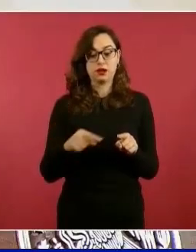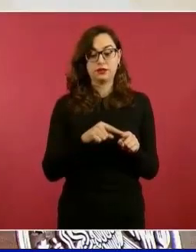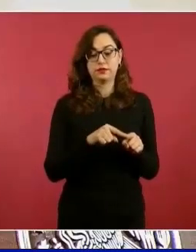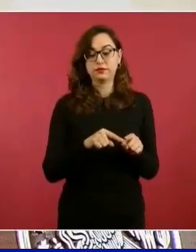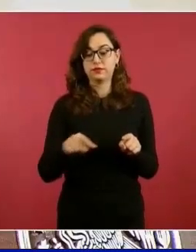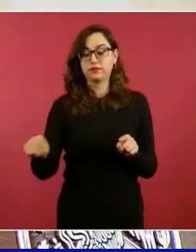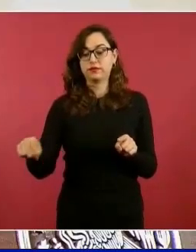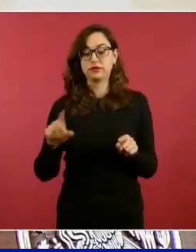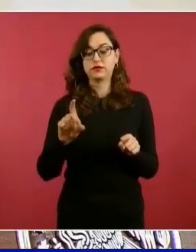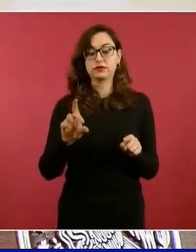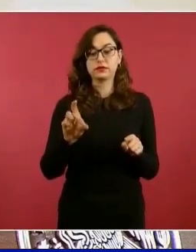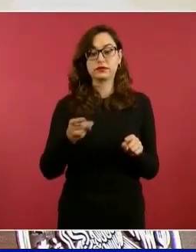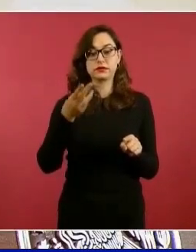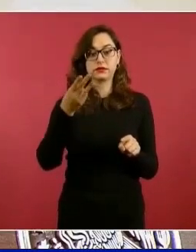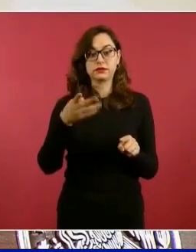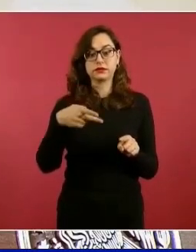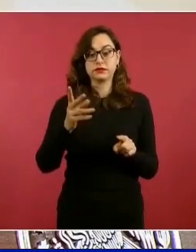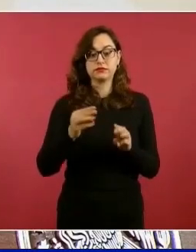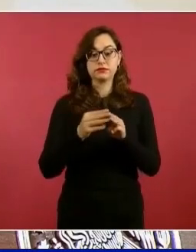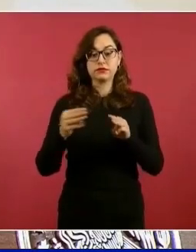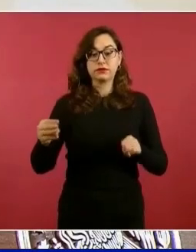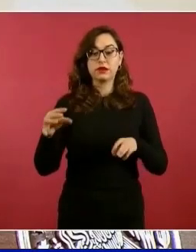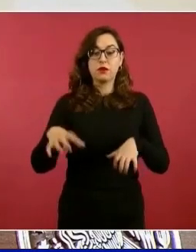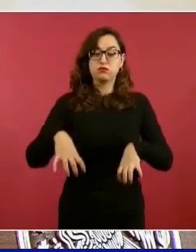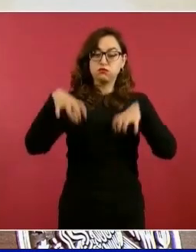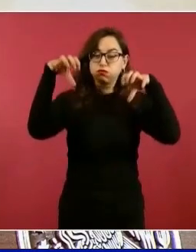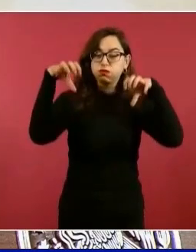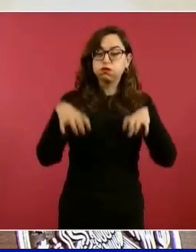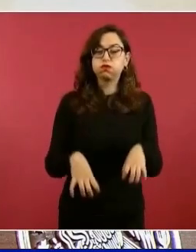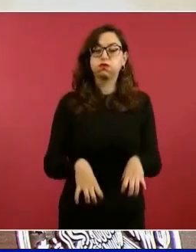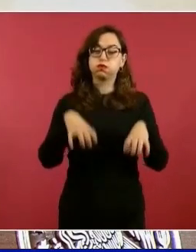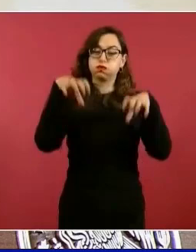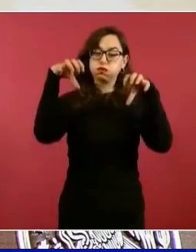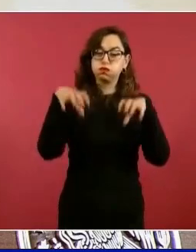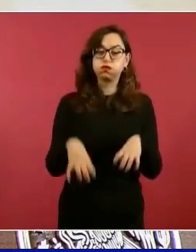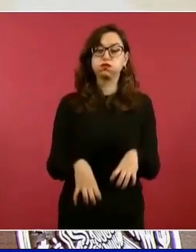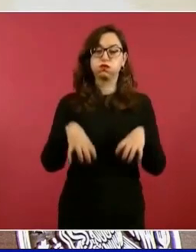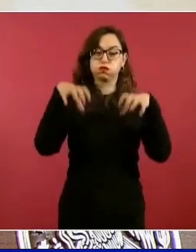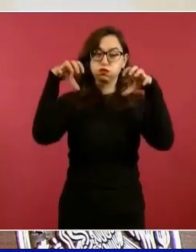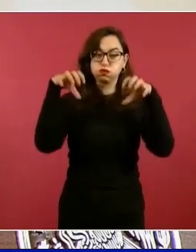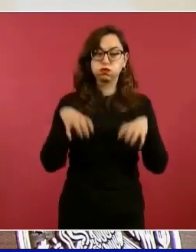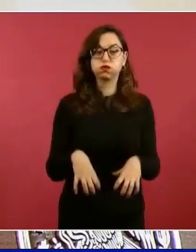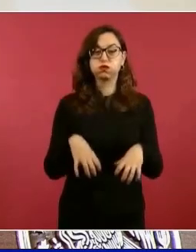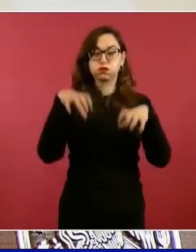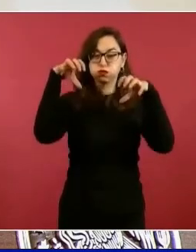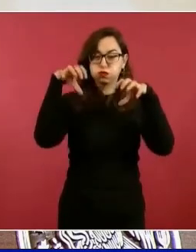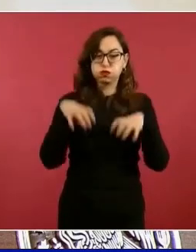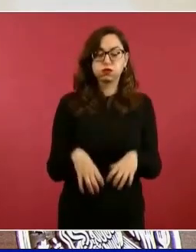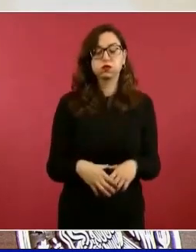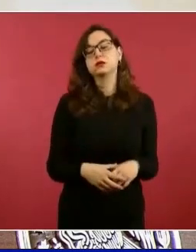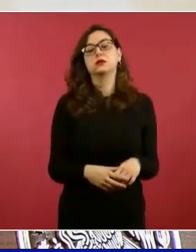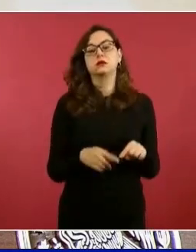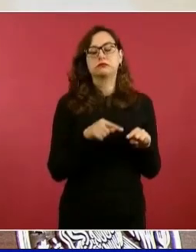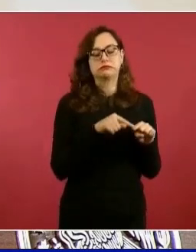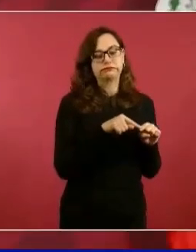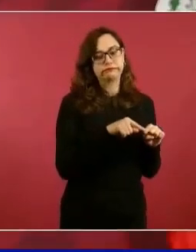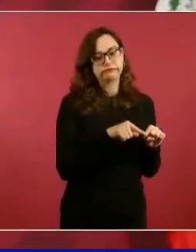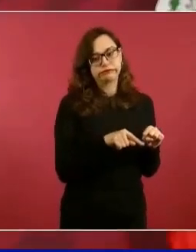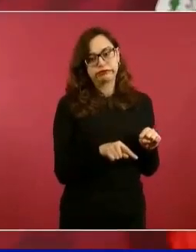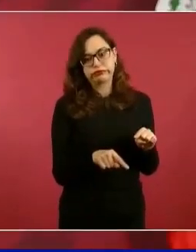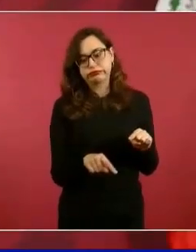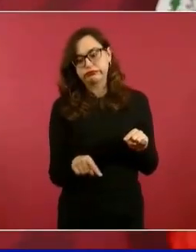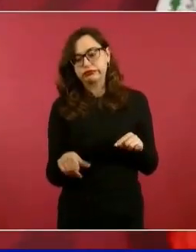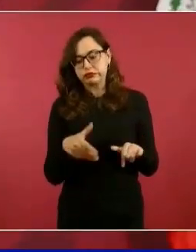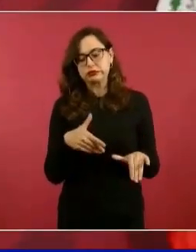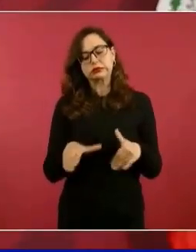33 kilómetros, lloviendo de subida. Llegamos a Tesmeluca y también se portó